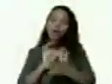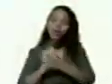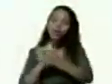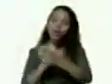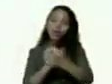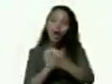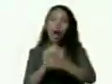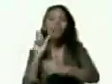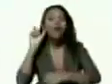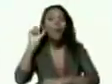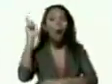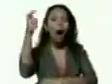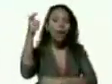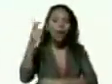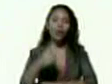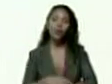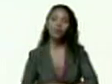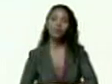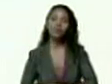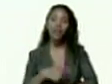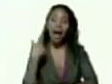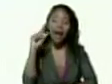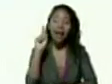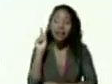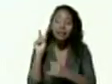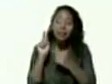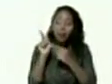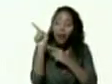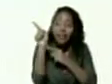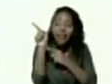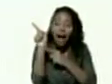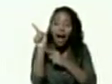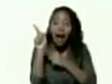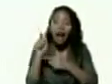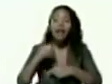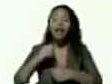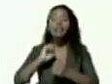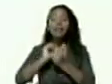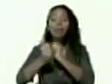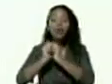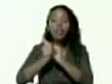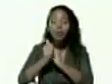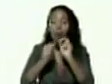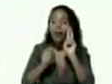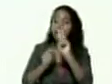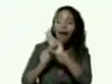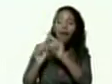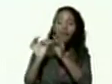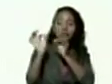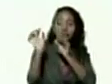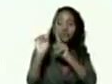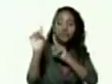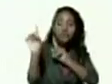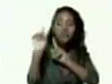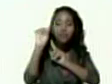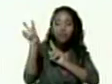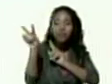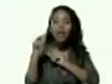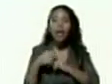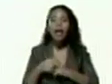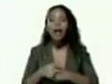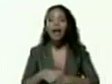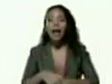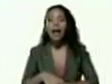Guarico que están allá en el polideportivo Adriana Mancini en Valle de la